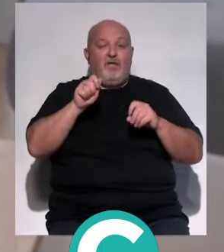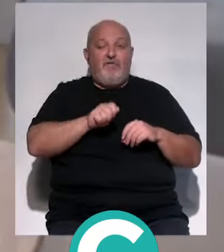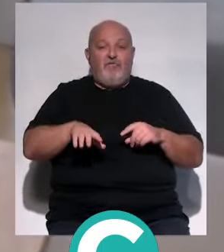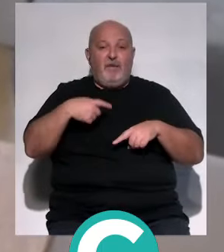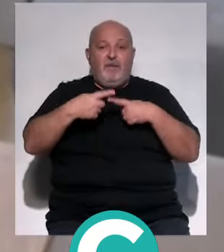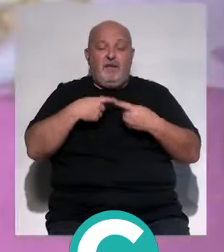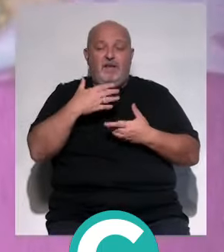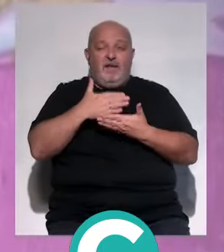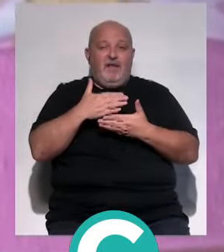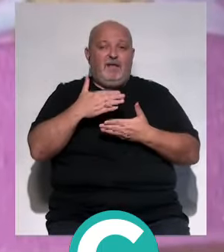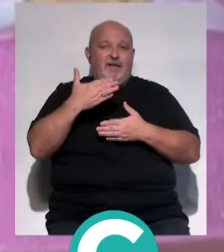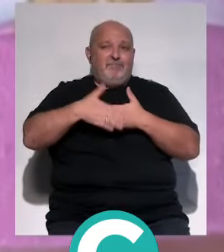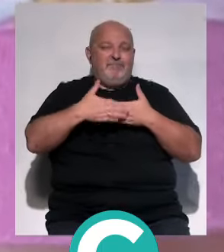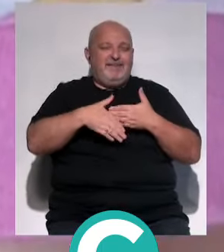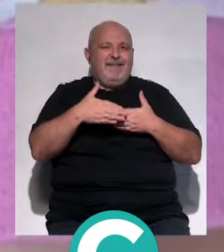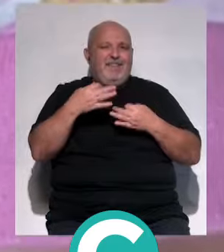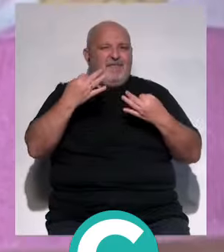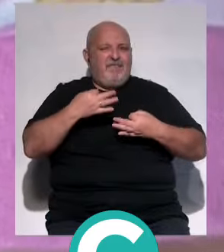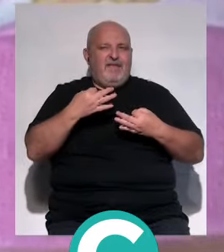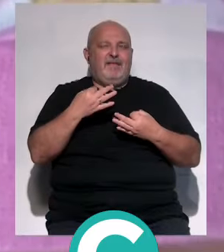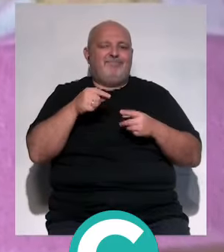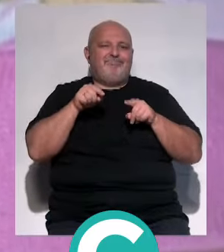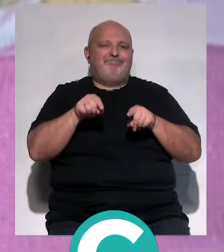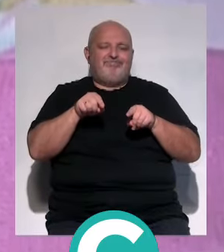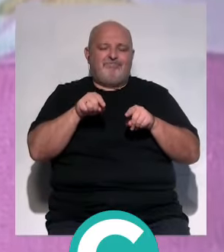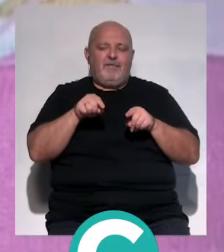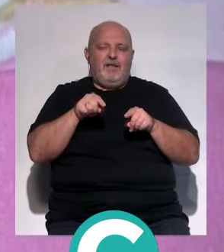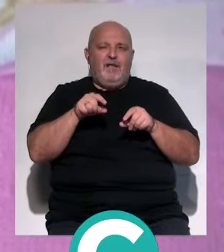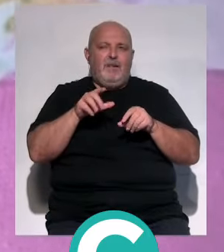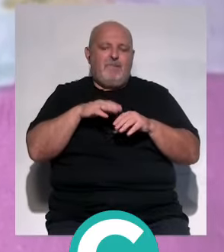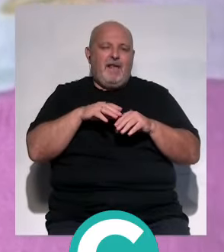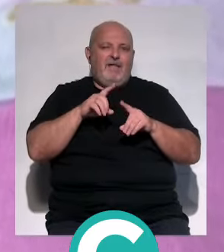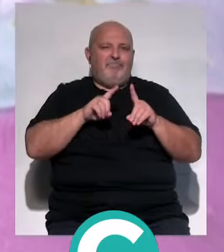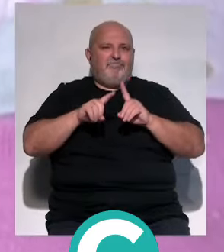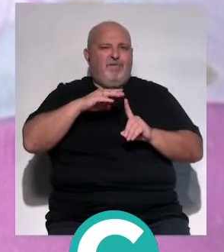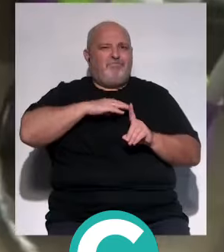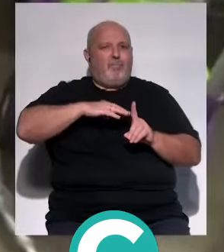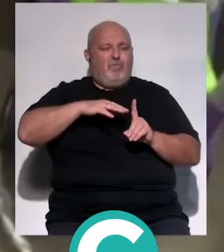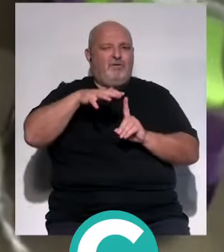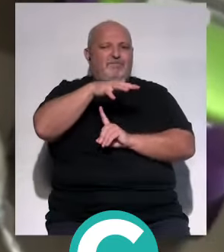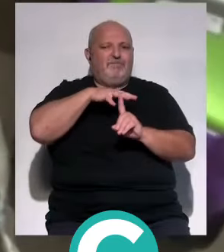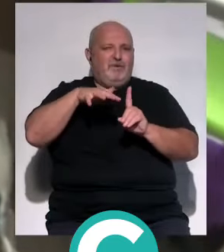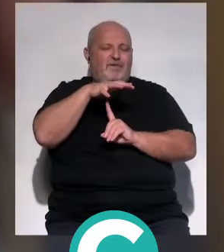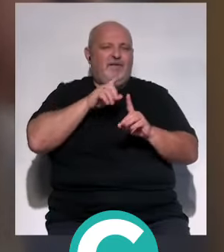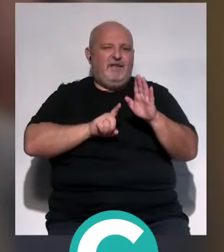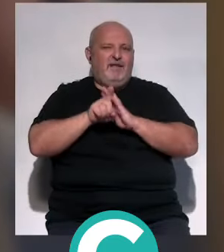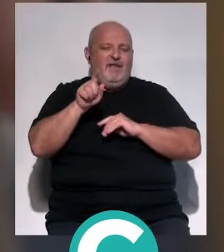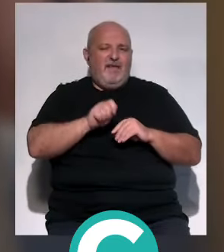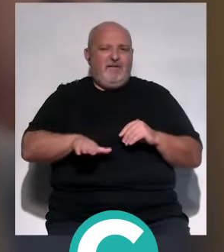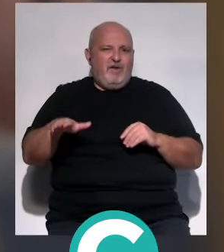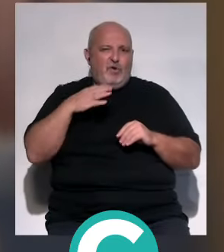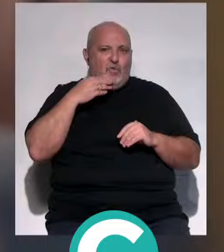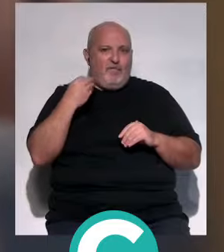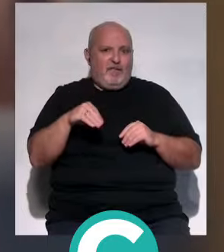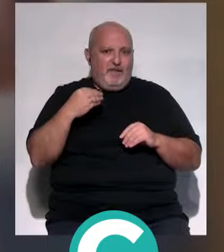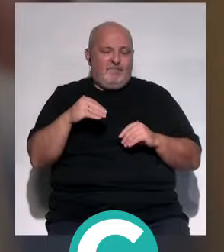escuela y las restricciones efectivas son fundamentales para poner coto a los perjuicios del entorno digital en el desarrollo de la infancia